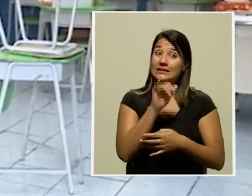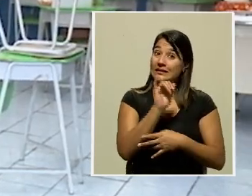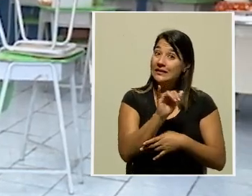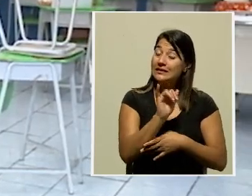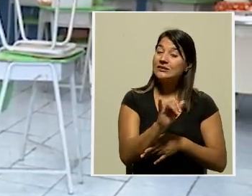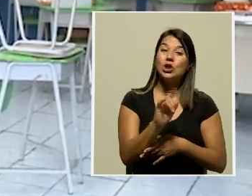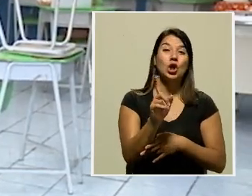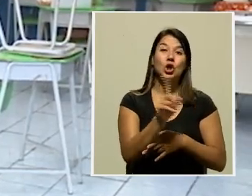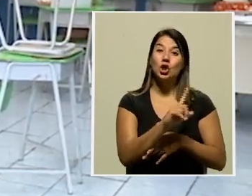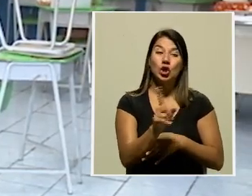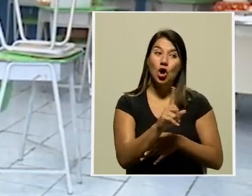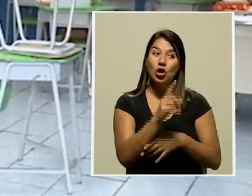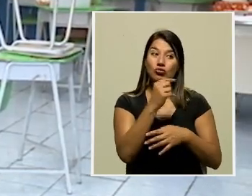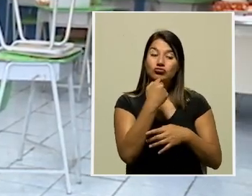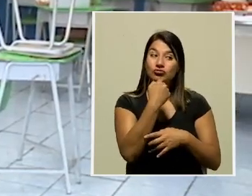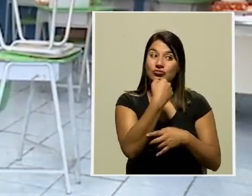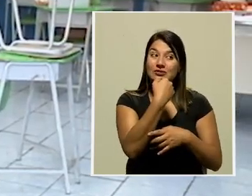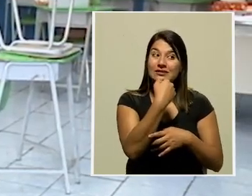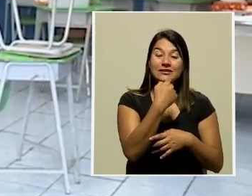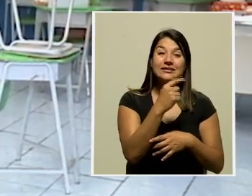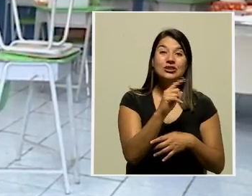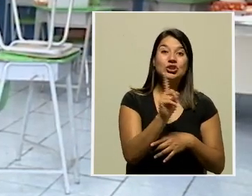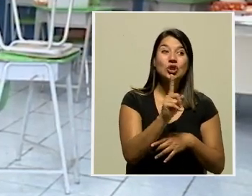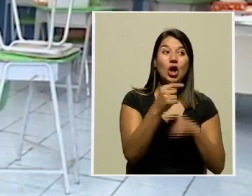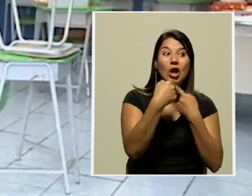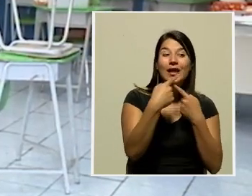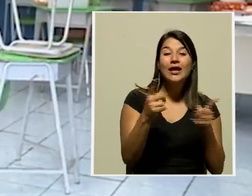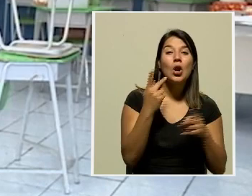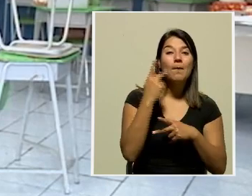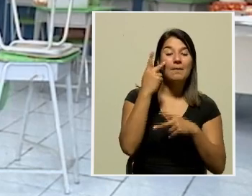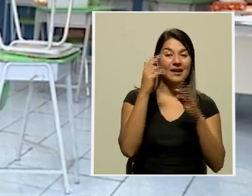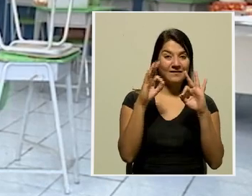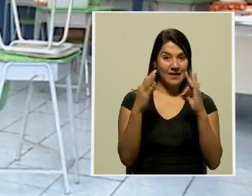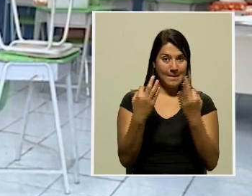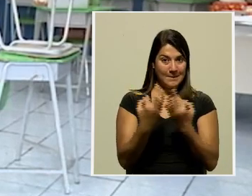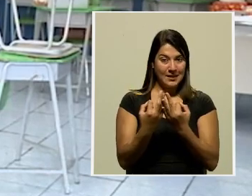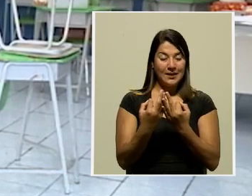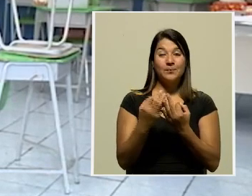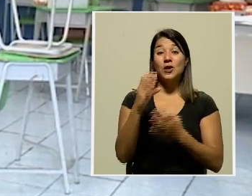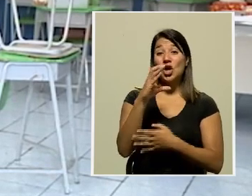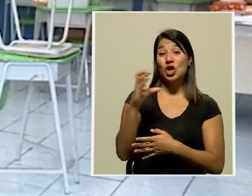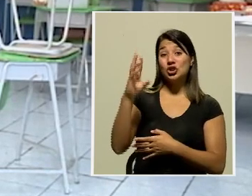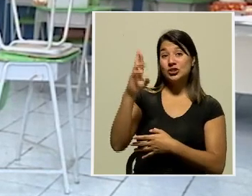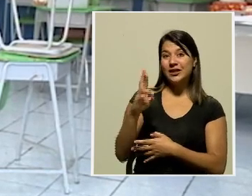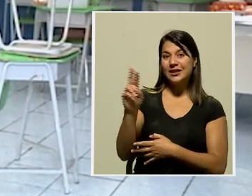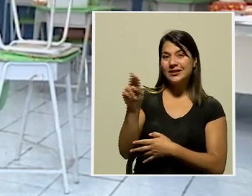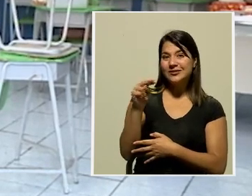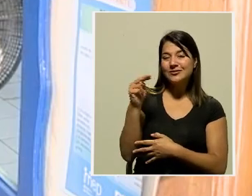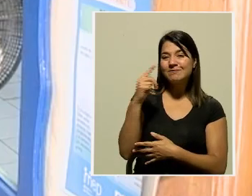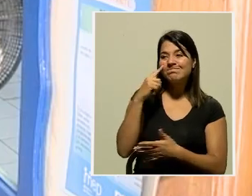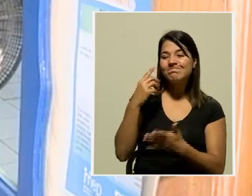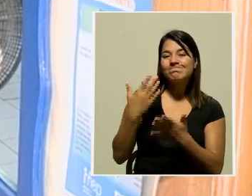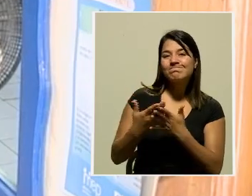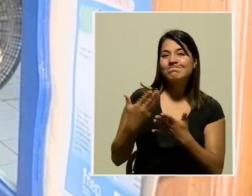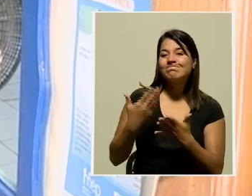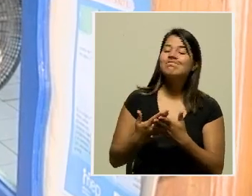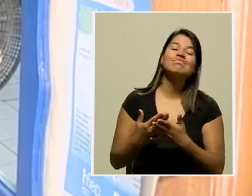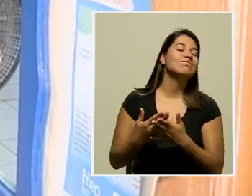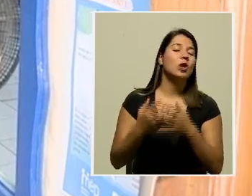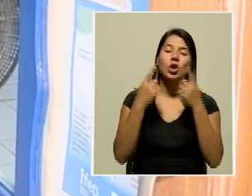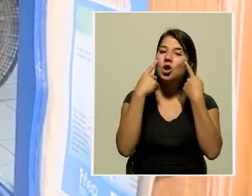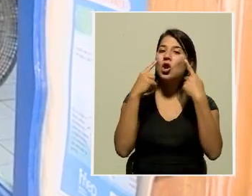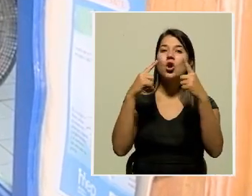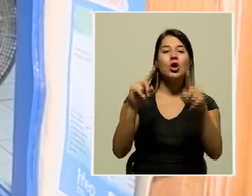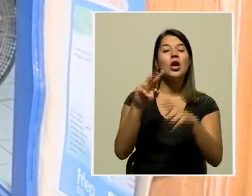instruyó advertir a los padres de familia. Un equipo de Costa Rica Noticias fue testigo de cómo no fue posible que poco más de